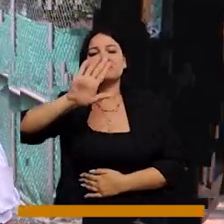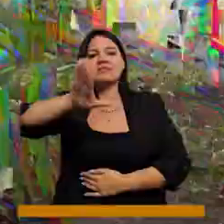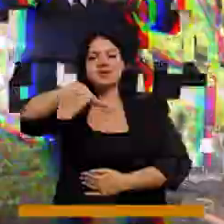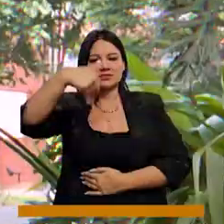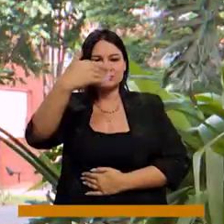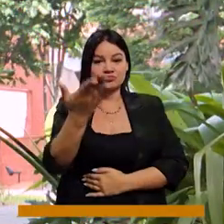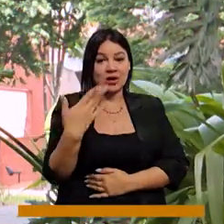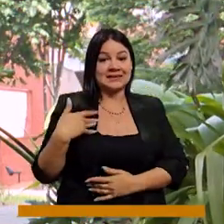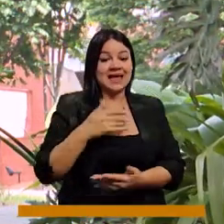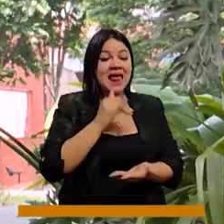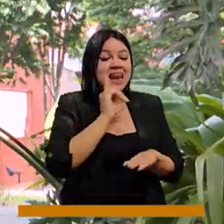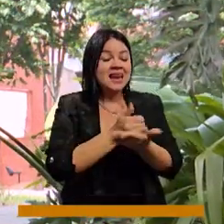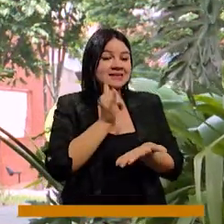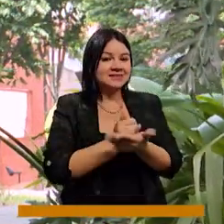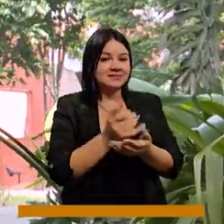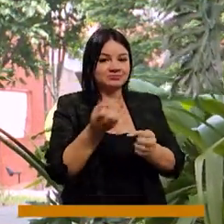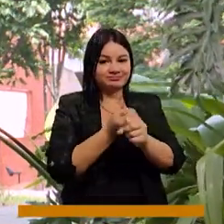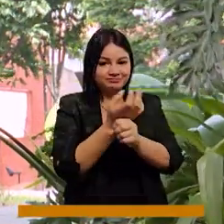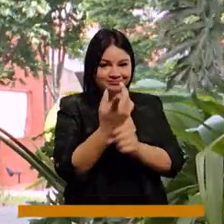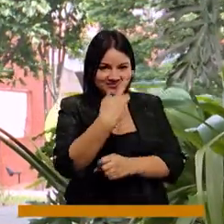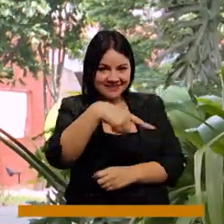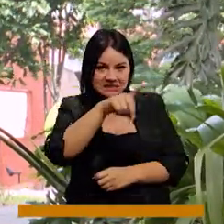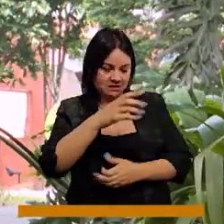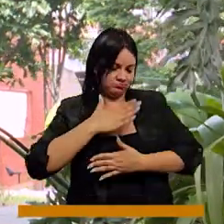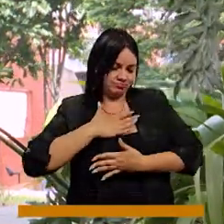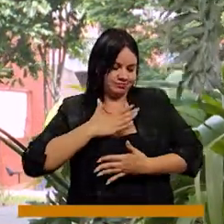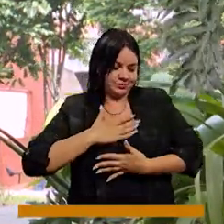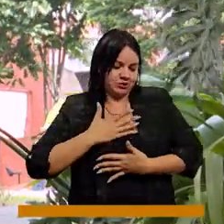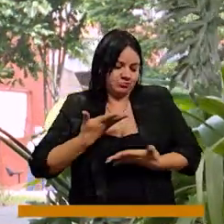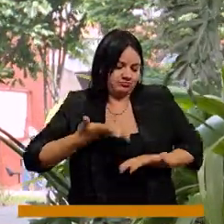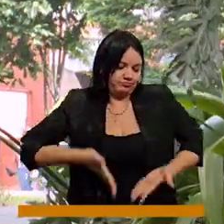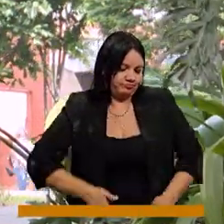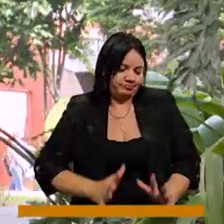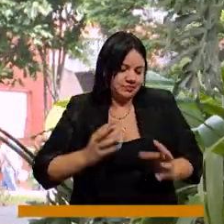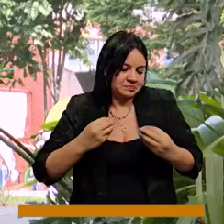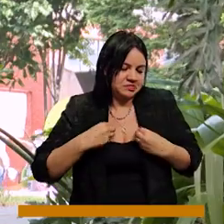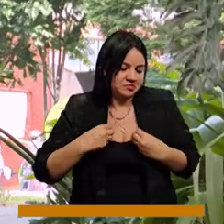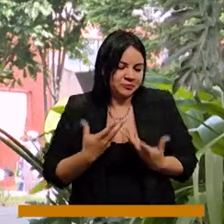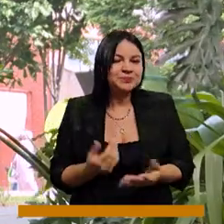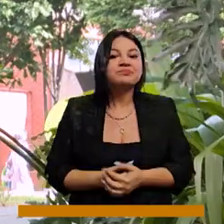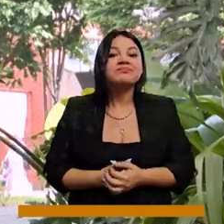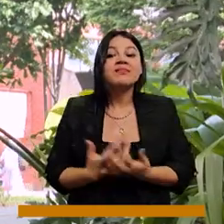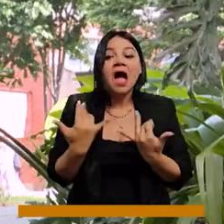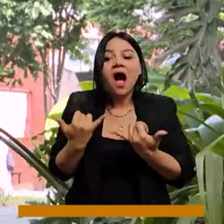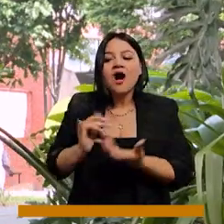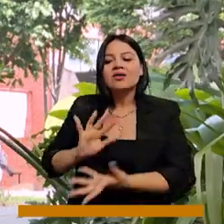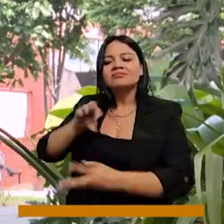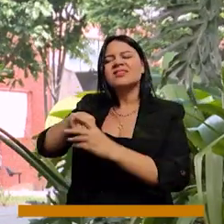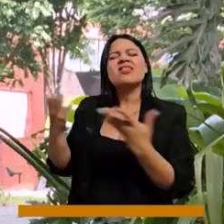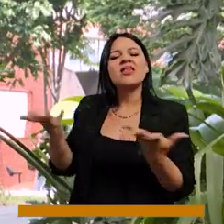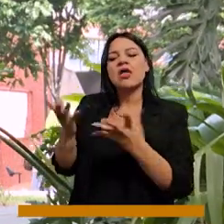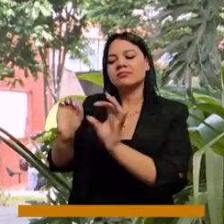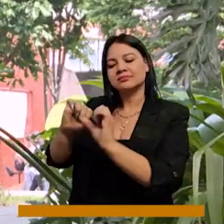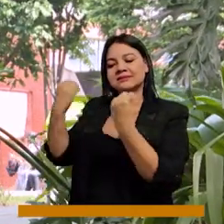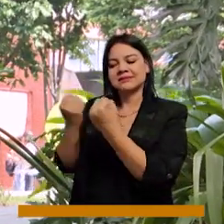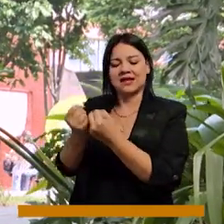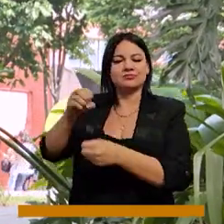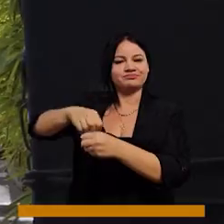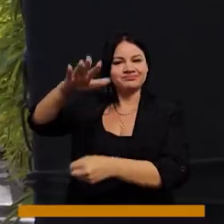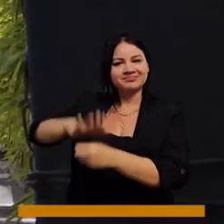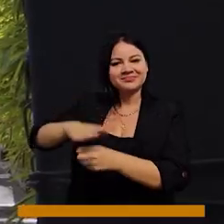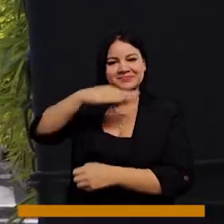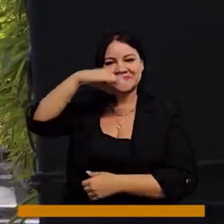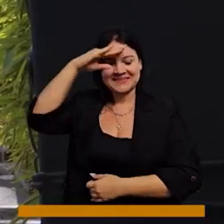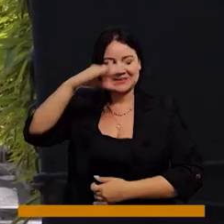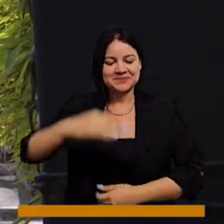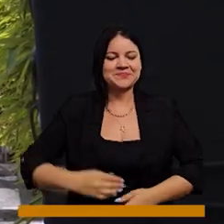parte de la Junta Administradora Local de la Comuna 16, de donde soy y donde vivo, y hoy hago parte del Consejo Distrital de Medellín.